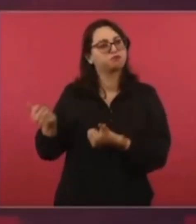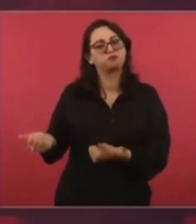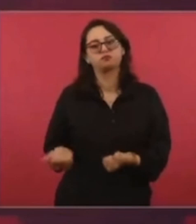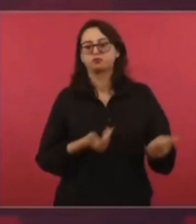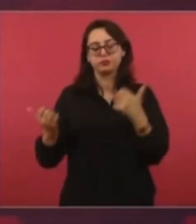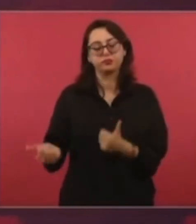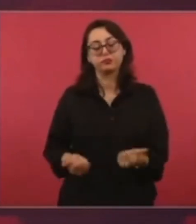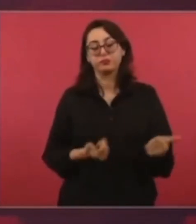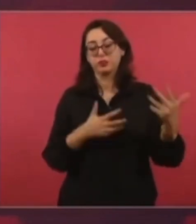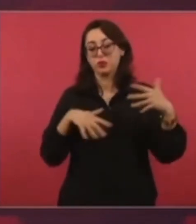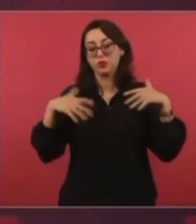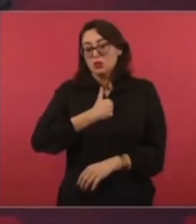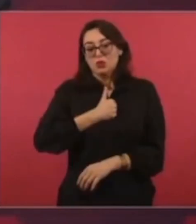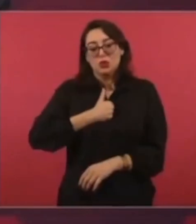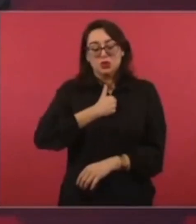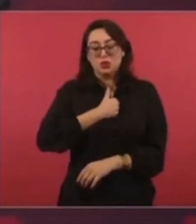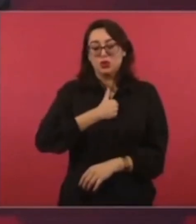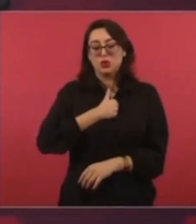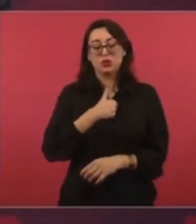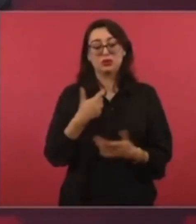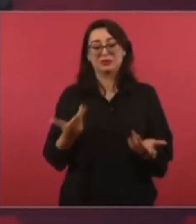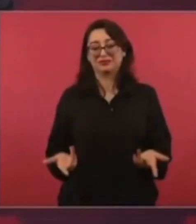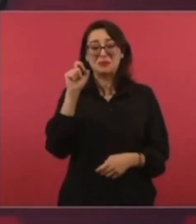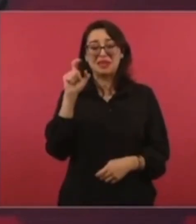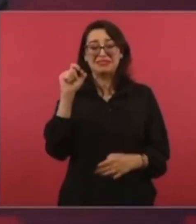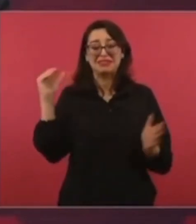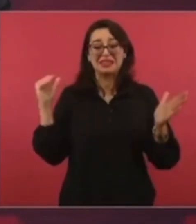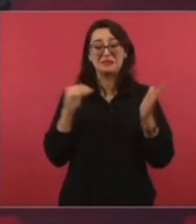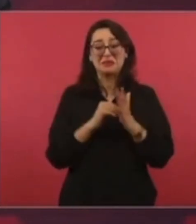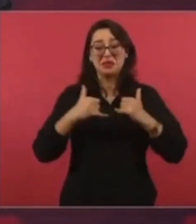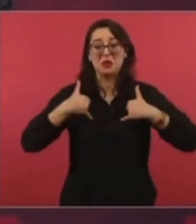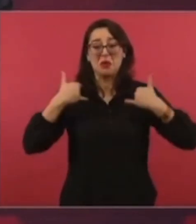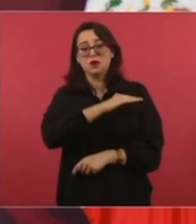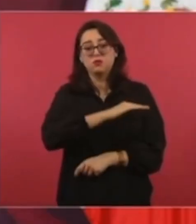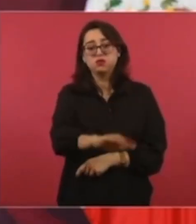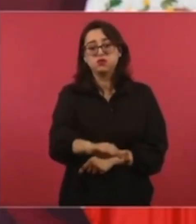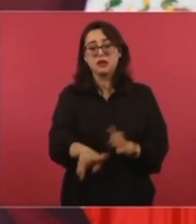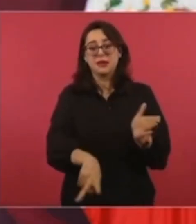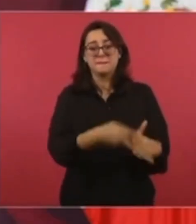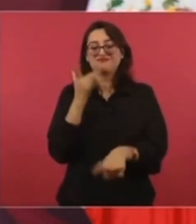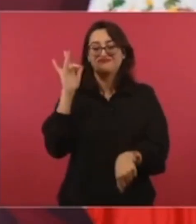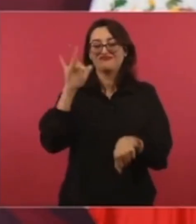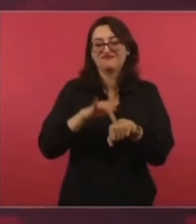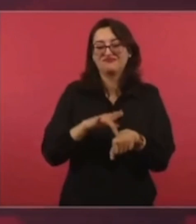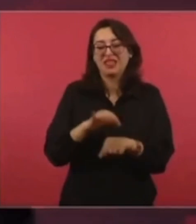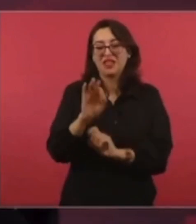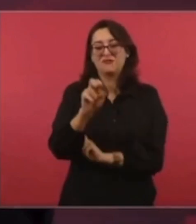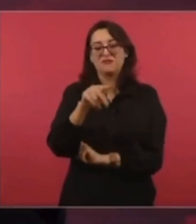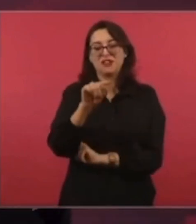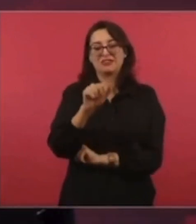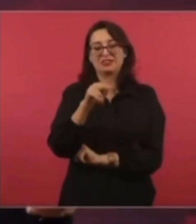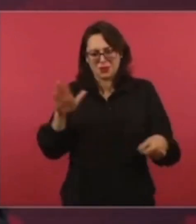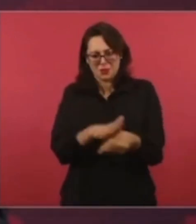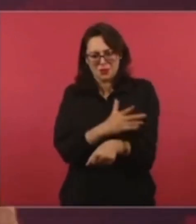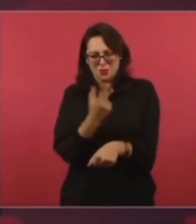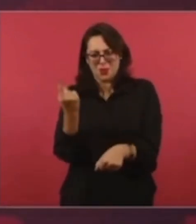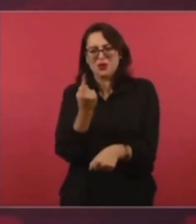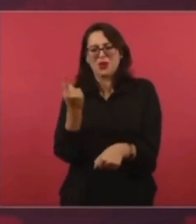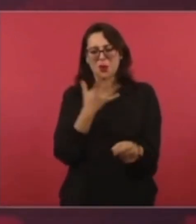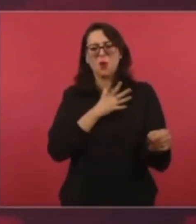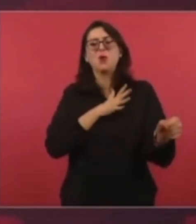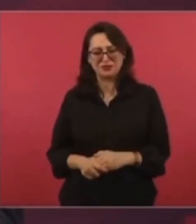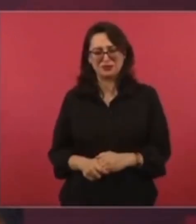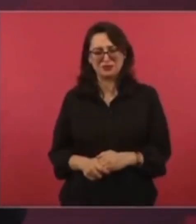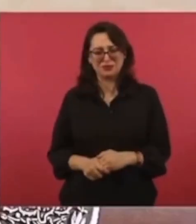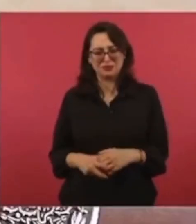tristemente pierden la vida 120 mil jóvenes al año por fentanilo. Pero ¿por qué esa descomposición? ¿Por qué se